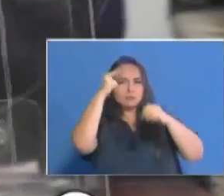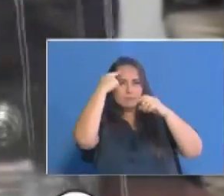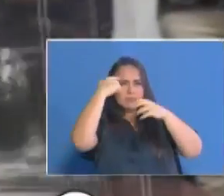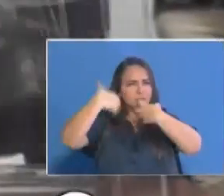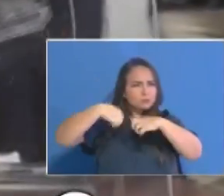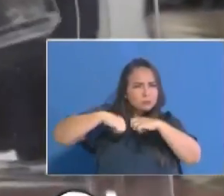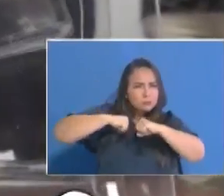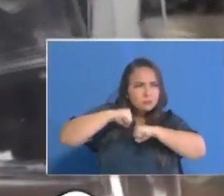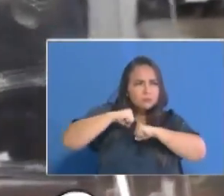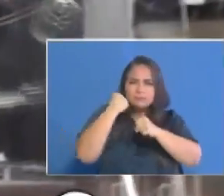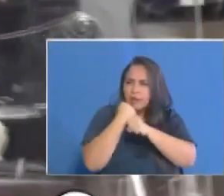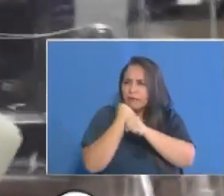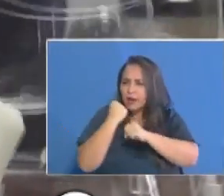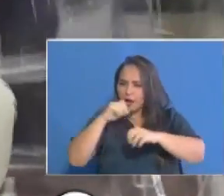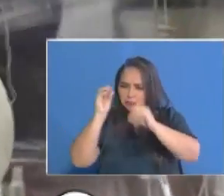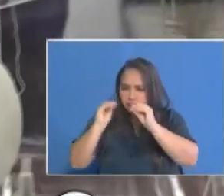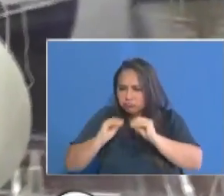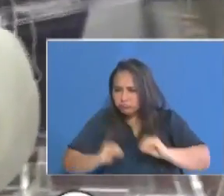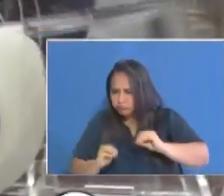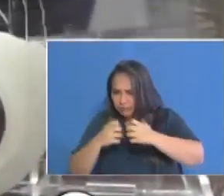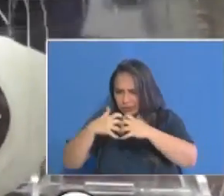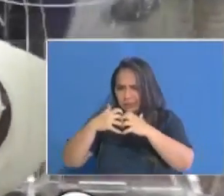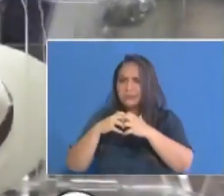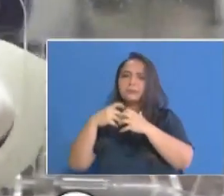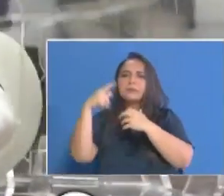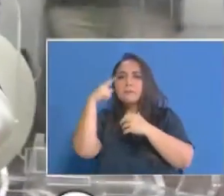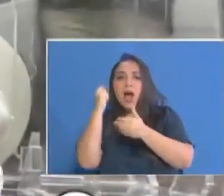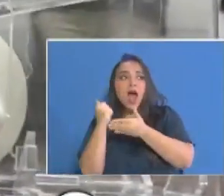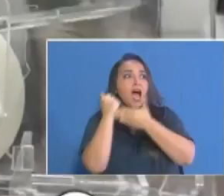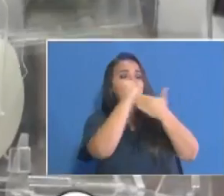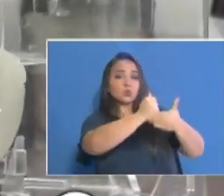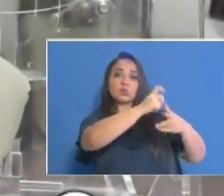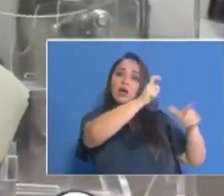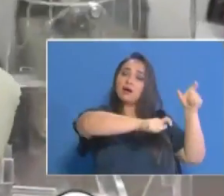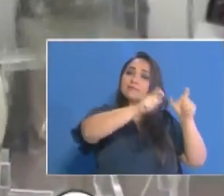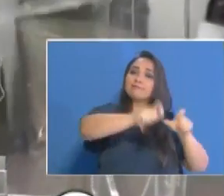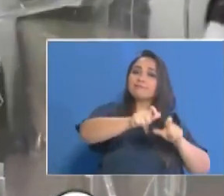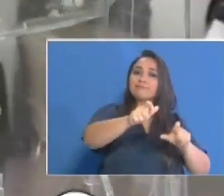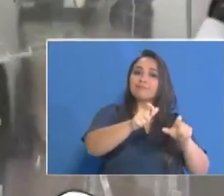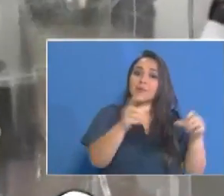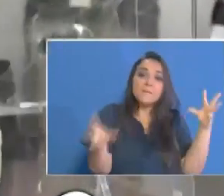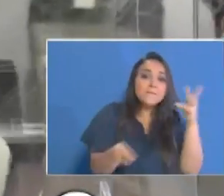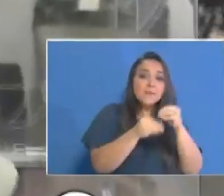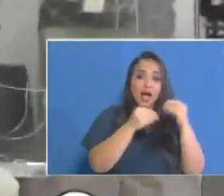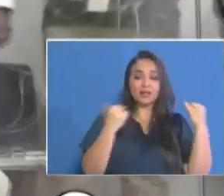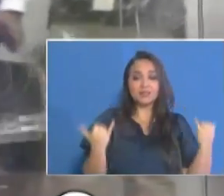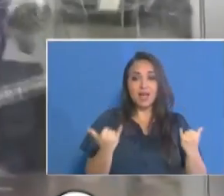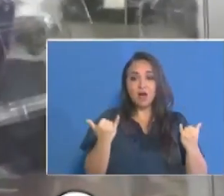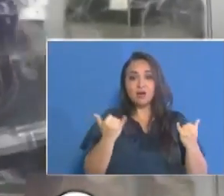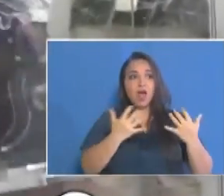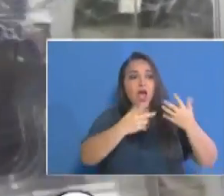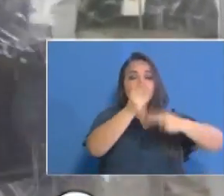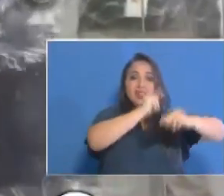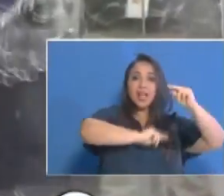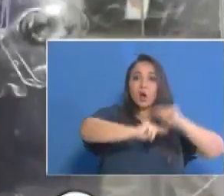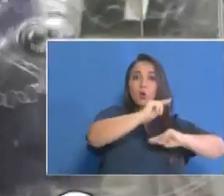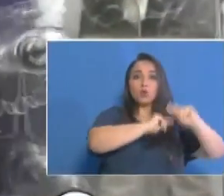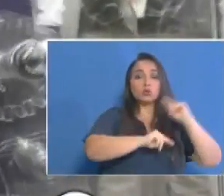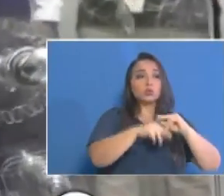al servicio del país y de la humanidad, ya que en este momento el mercado de